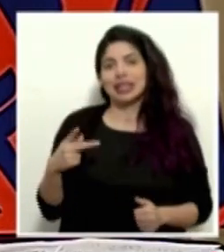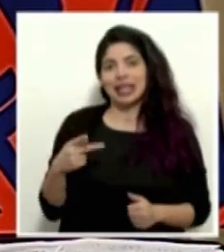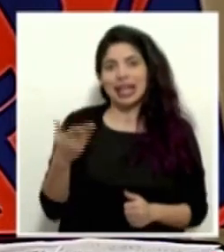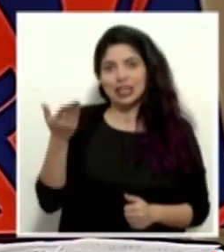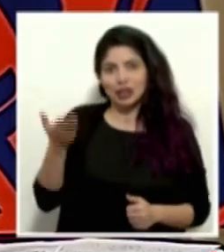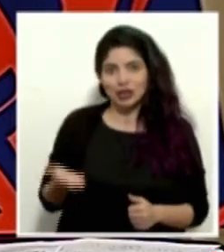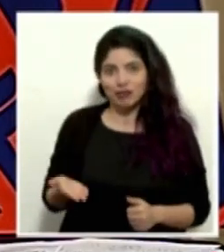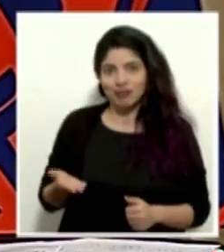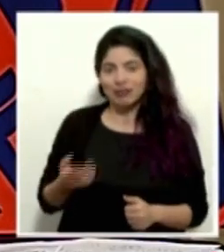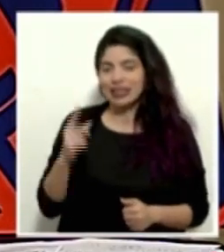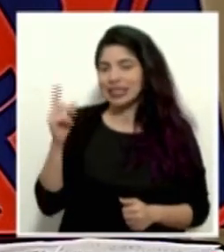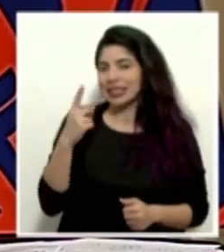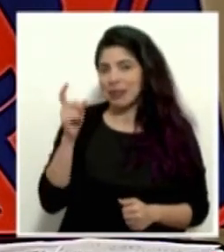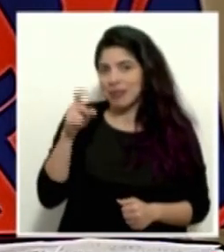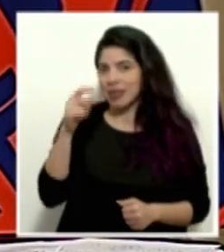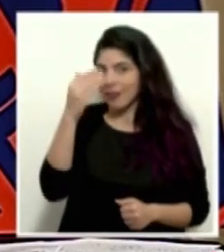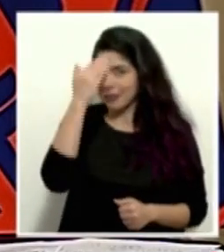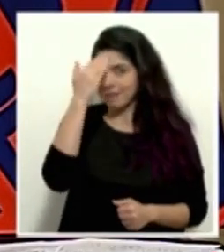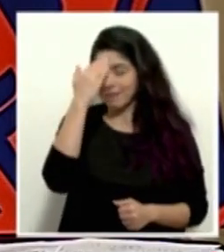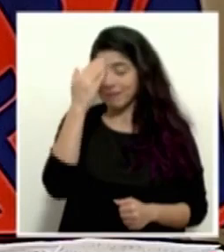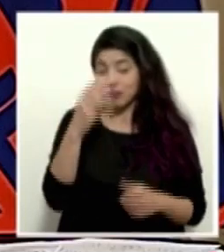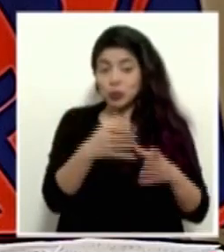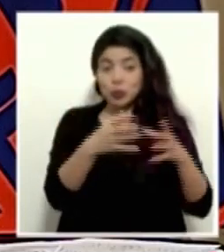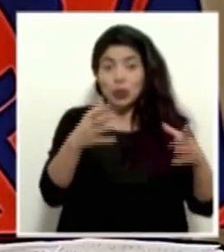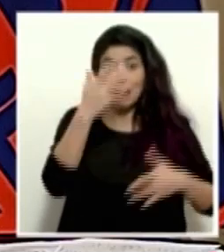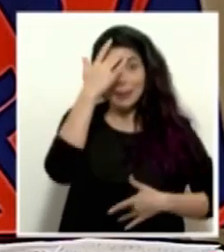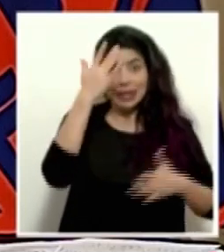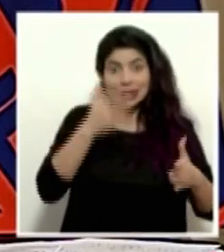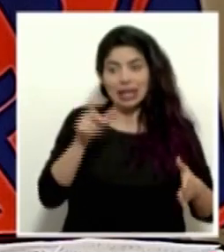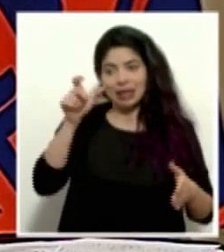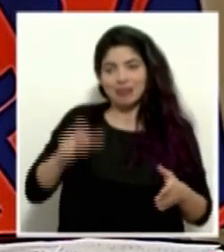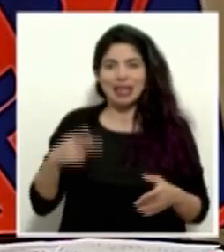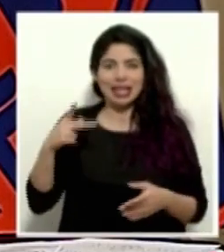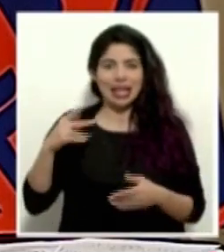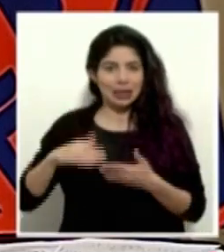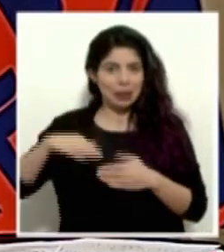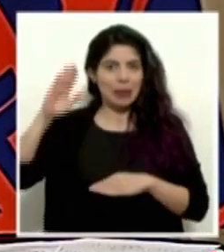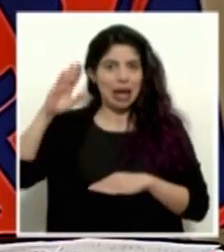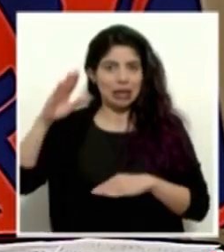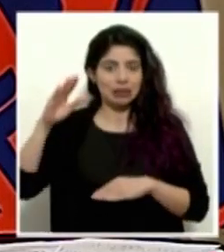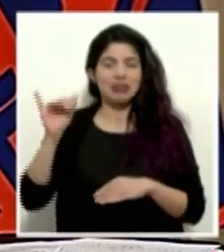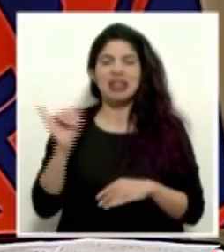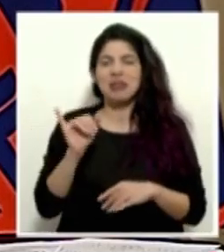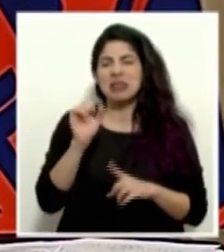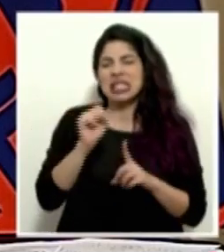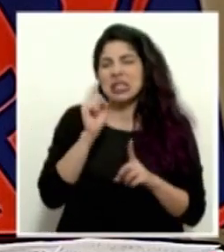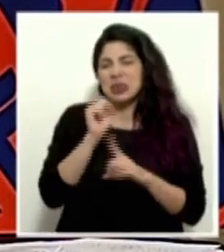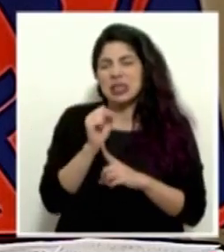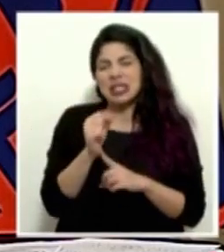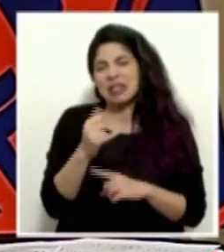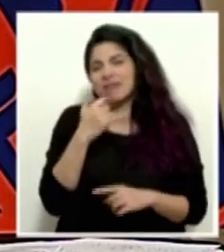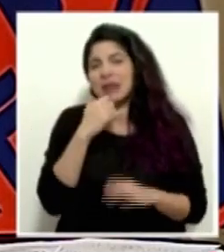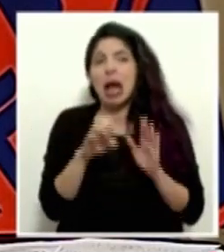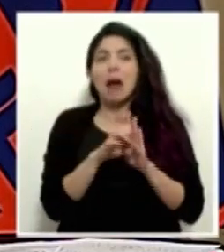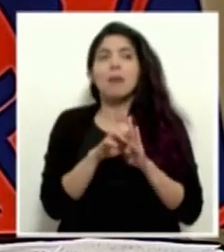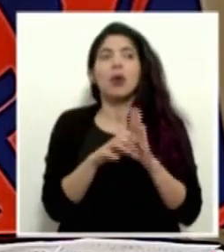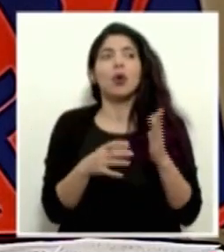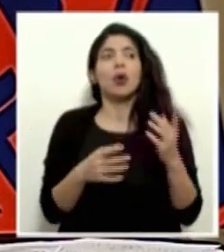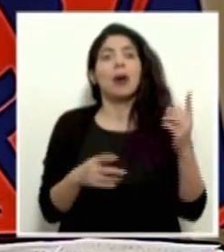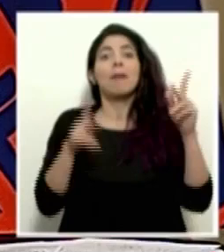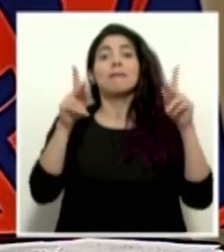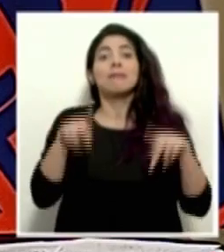Eso es algo que siempre hay que tener en mente. También han habido algunos eventos desafortunados como personas que llegaron